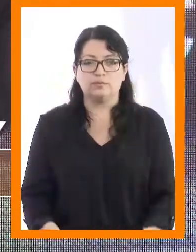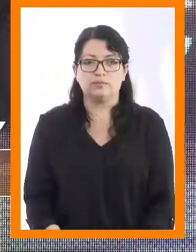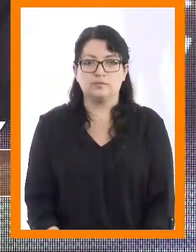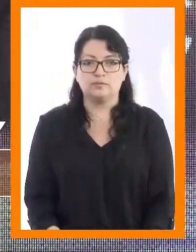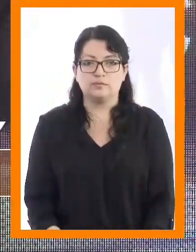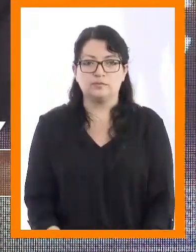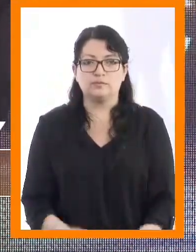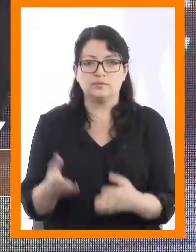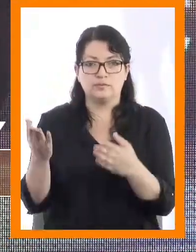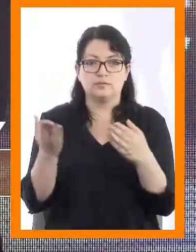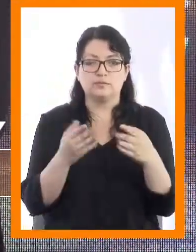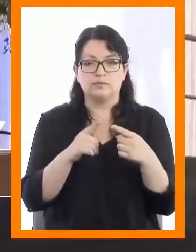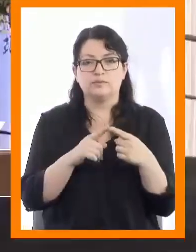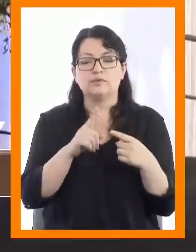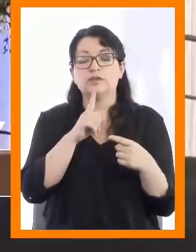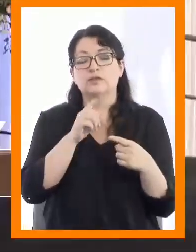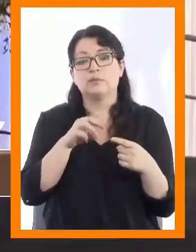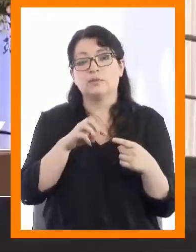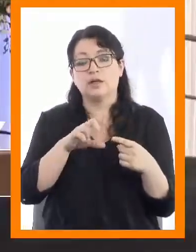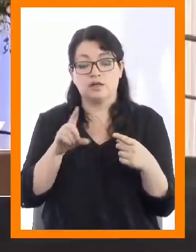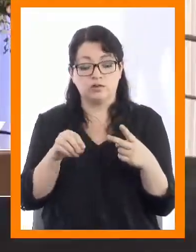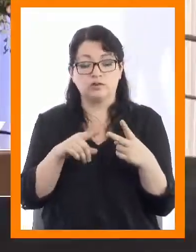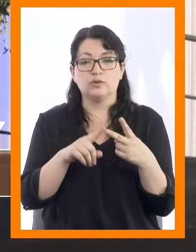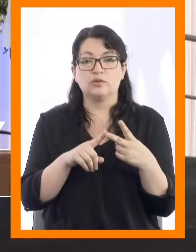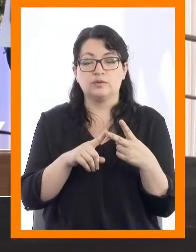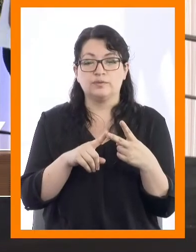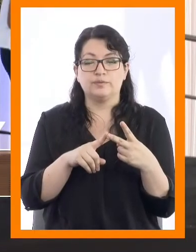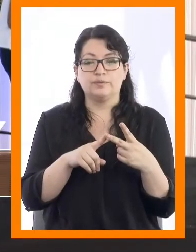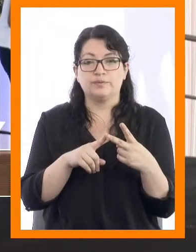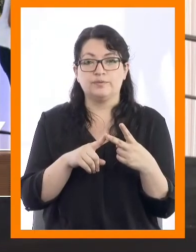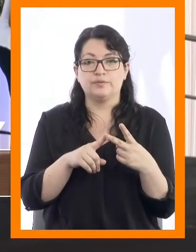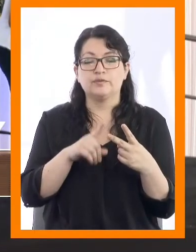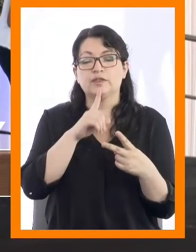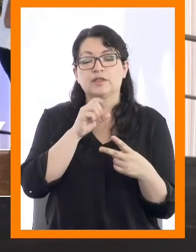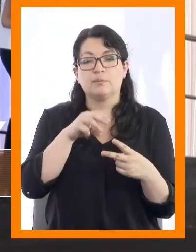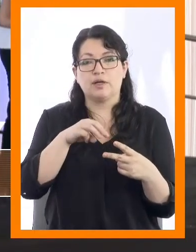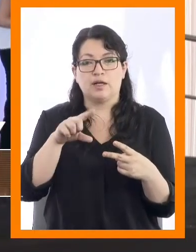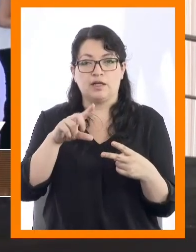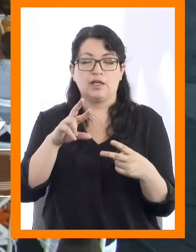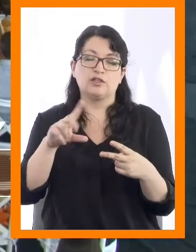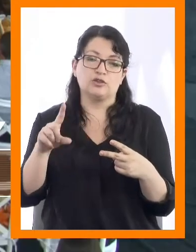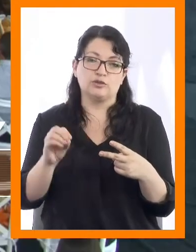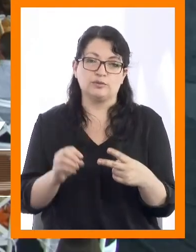Julissa Tamayo Céspedes, Javiera Alejandra Tamayo Romero.